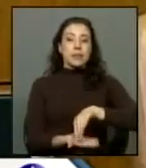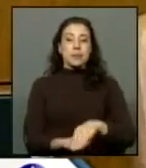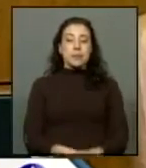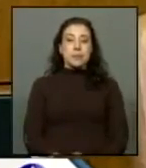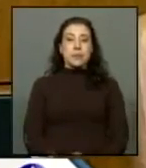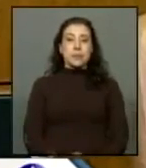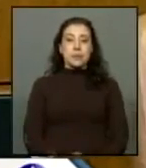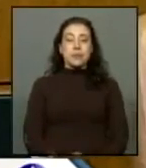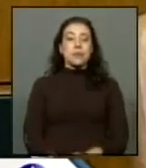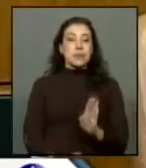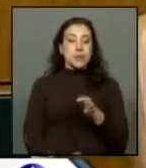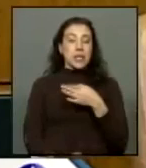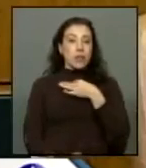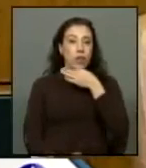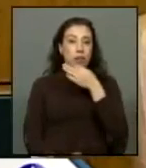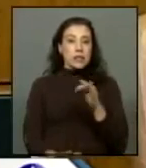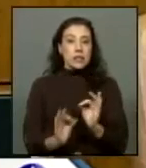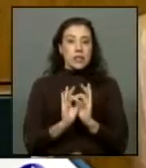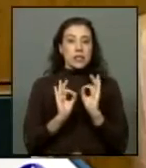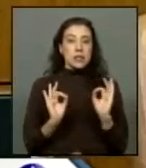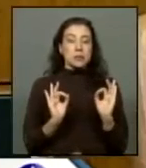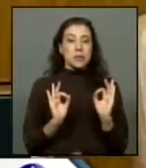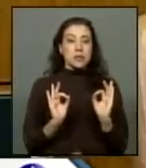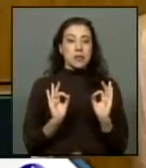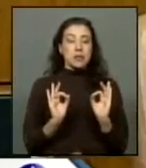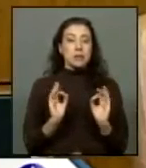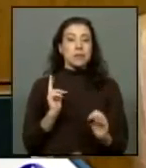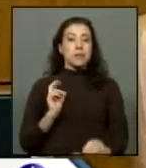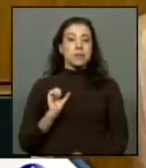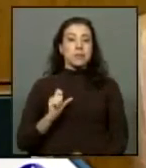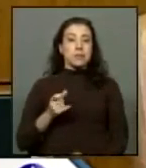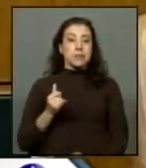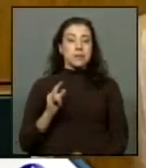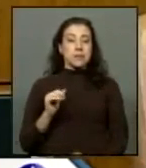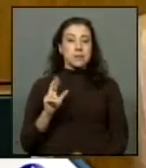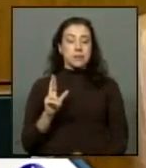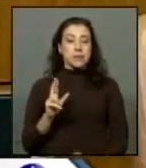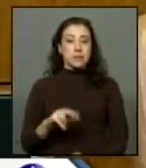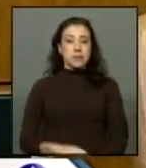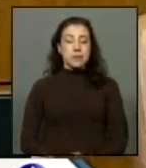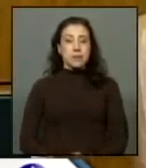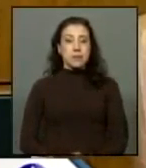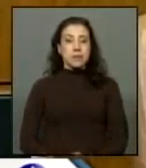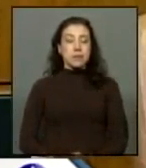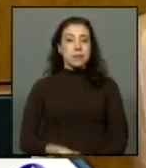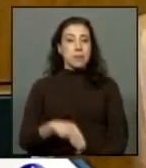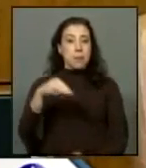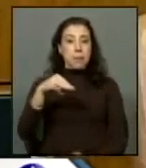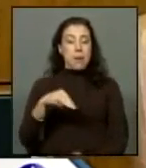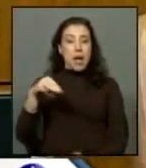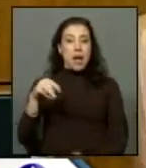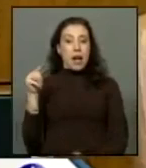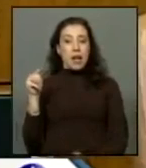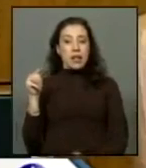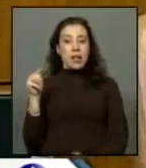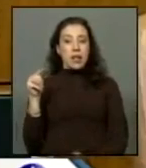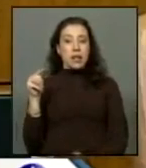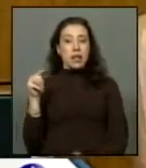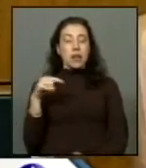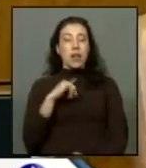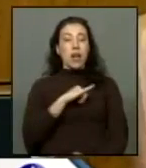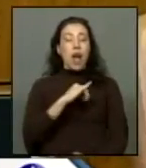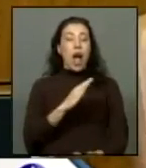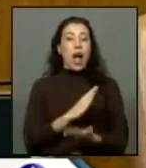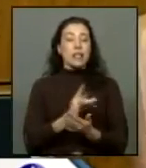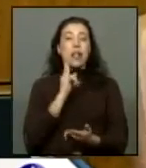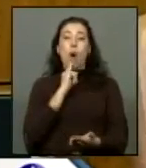debo mencionar especialmente a Manuel Aguilantes Barriento quien desde Magallanes mantuvo hasta el